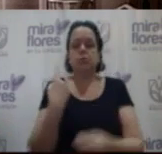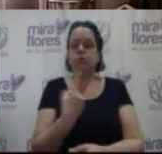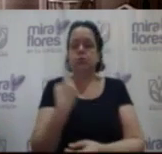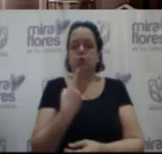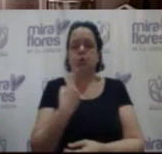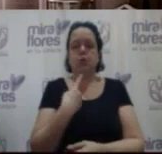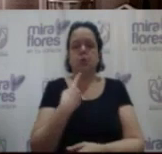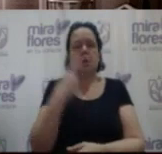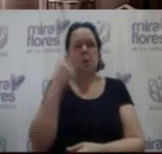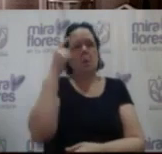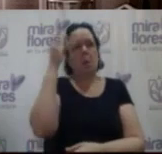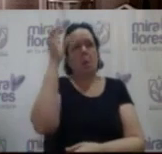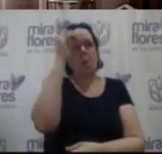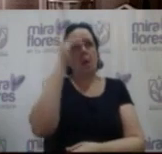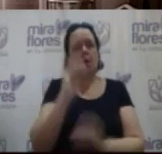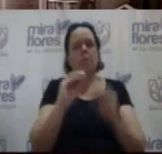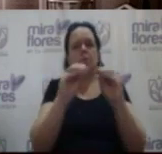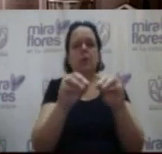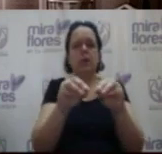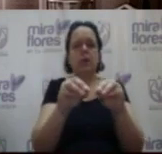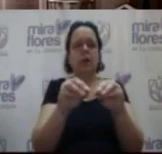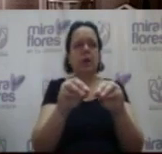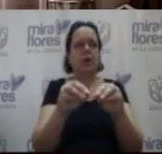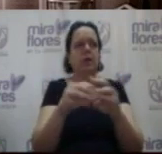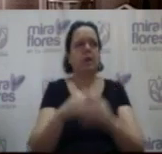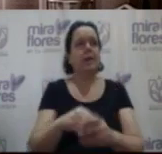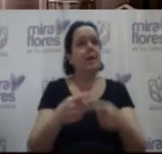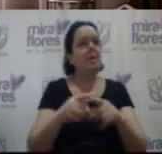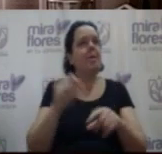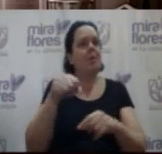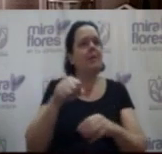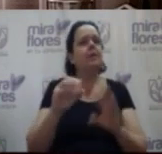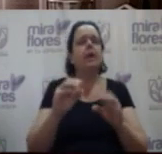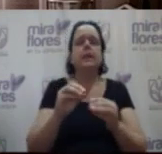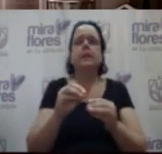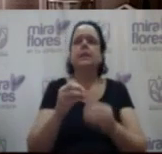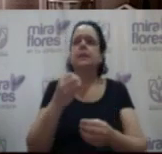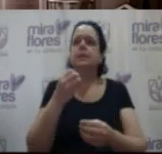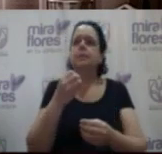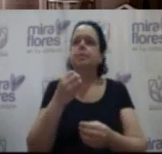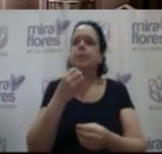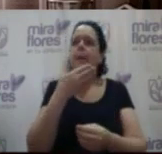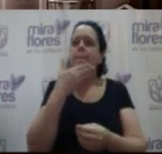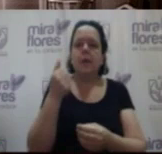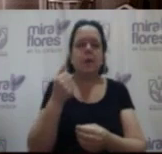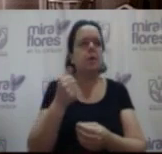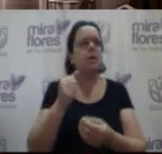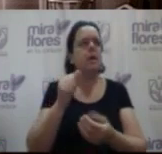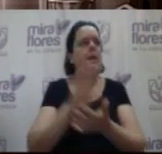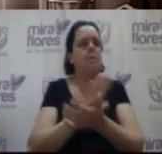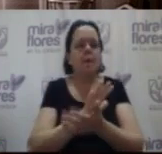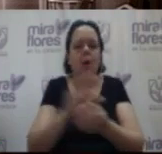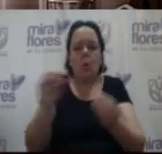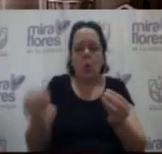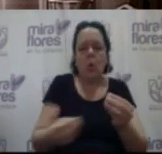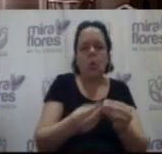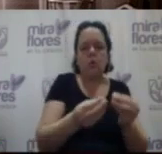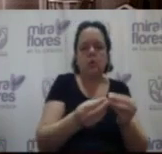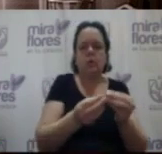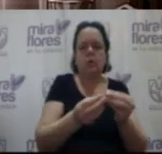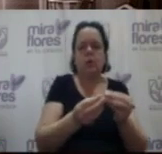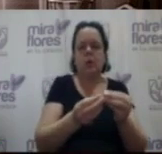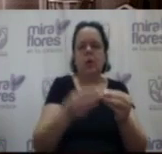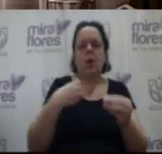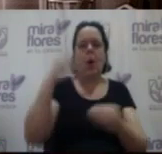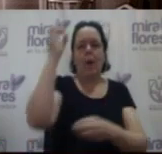opinen. Pero siempre es bueno que vaya con un dictamen nuestro. Es por eso que nos estamos negando a este